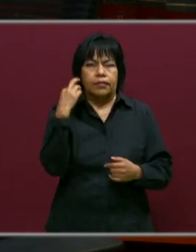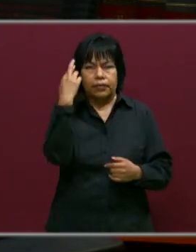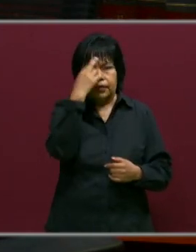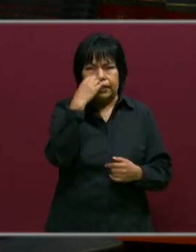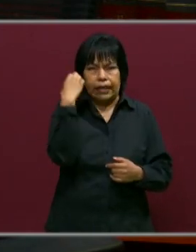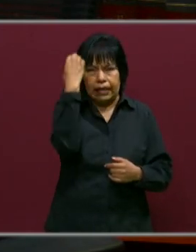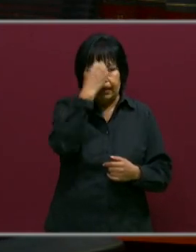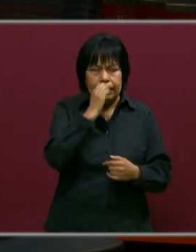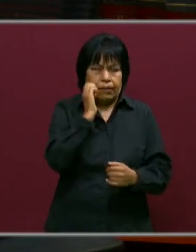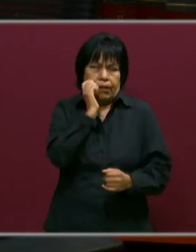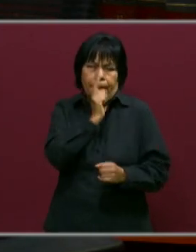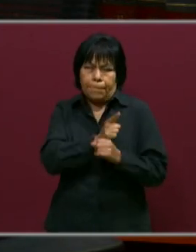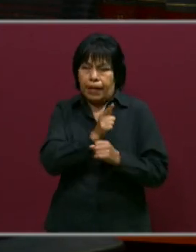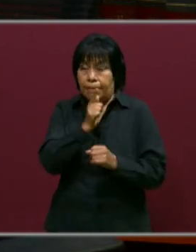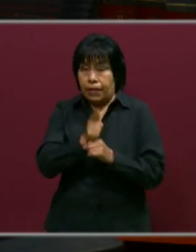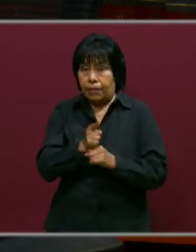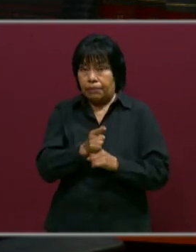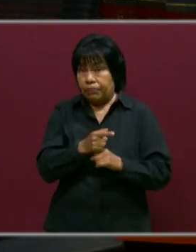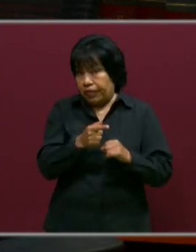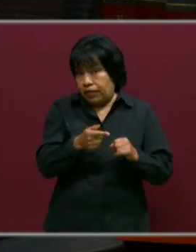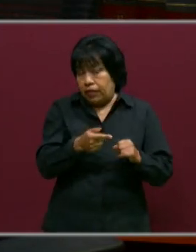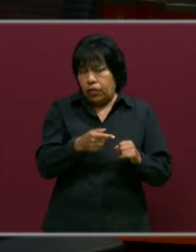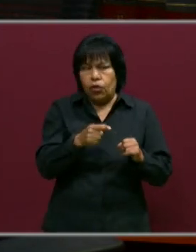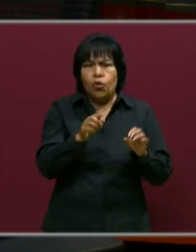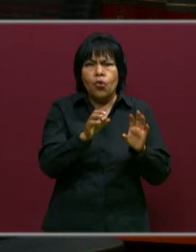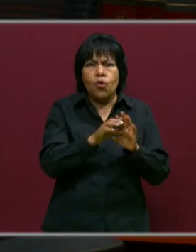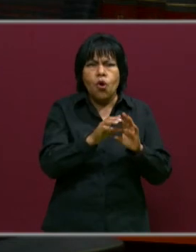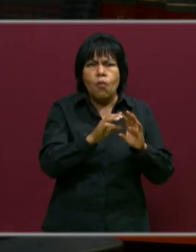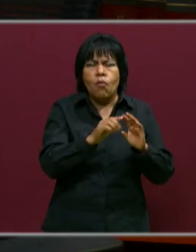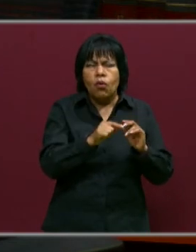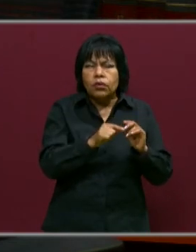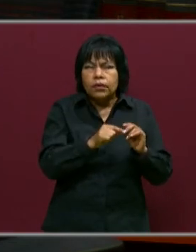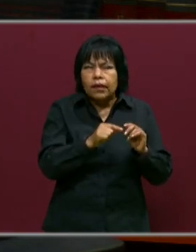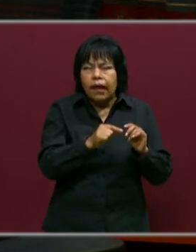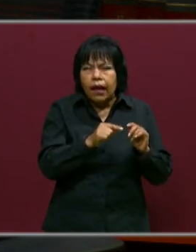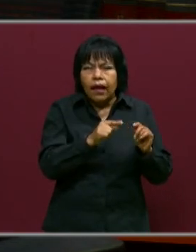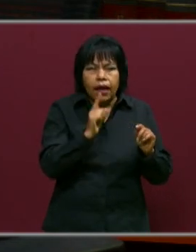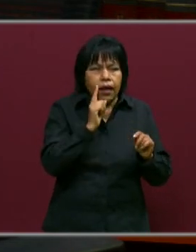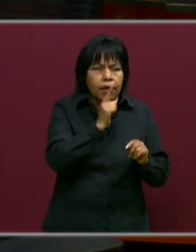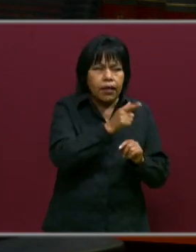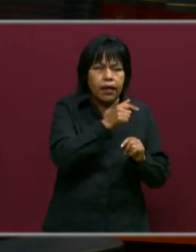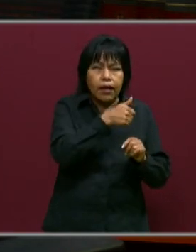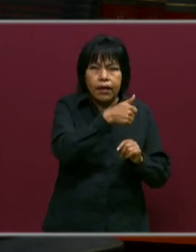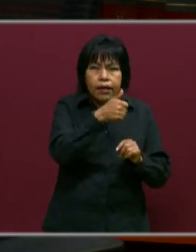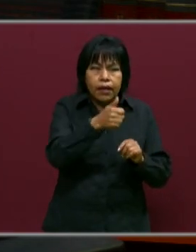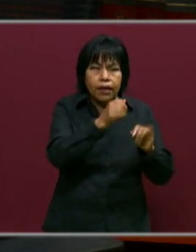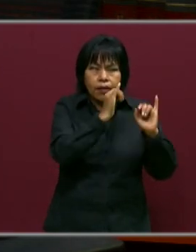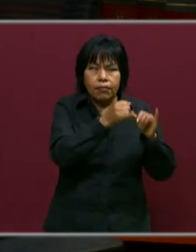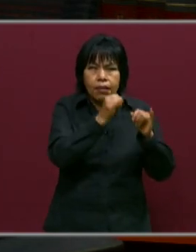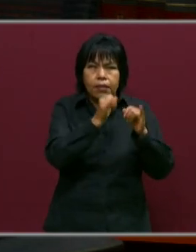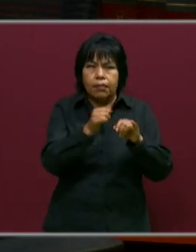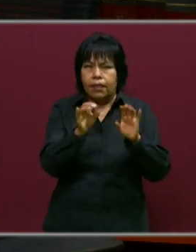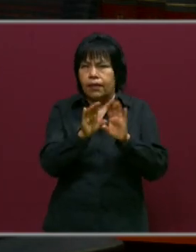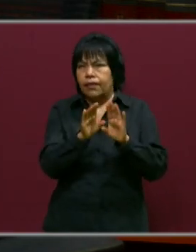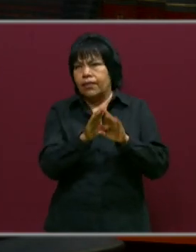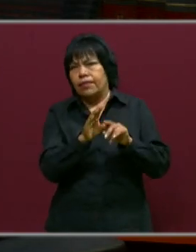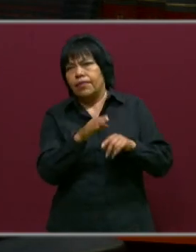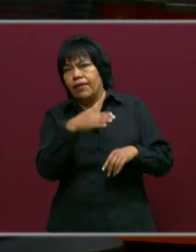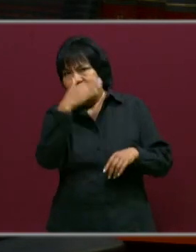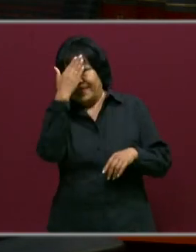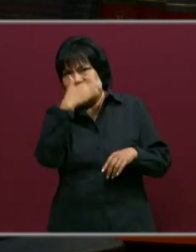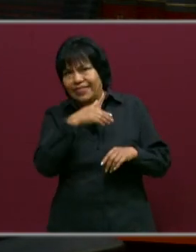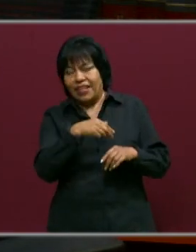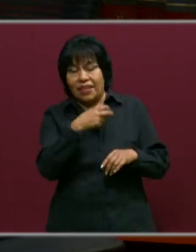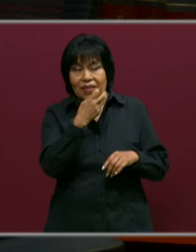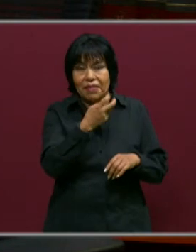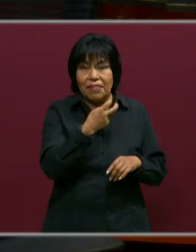en nuestro acompañamiento y seguimiento que tenemos con nuestros niños, sabemos en qué situación se encuentra cada uno de ellos y